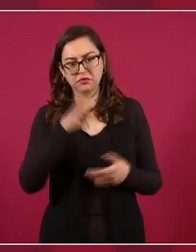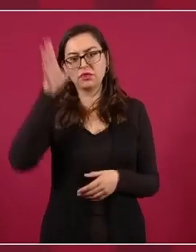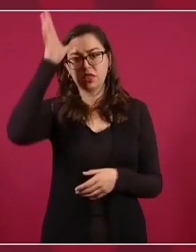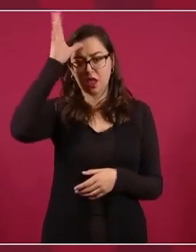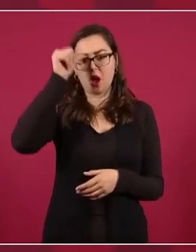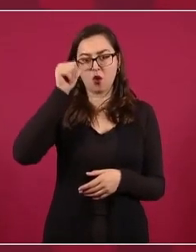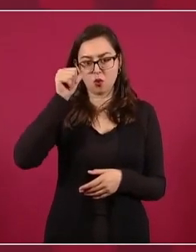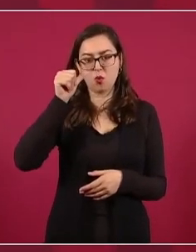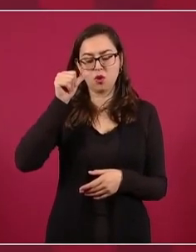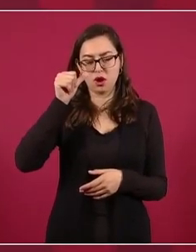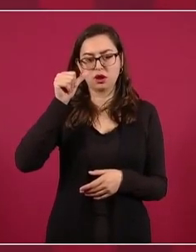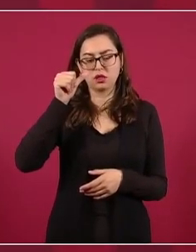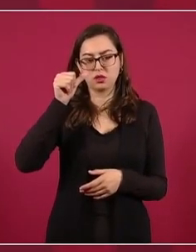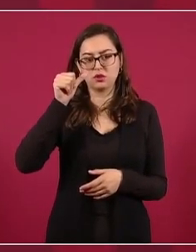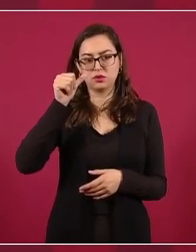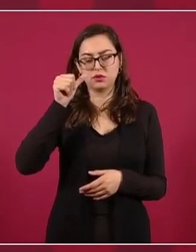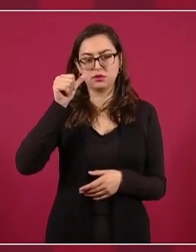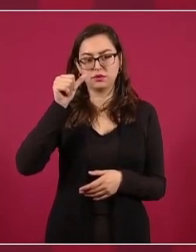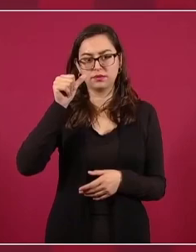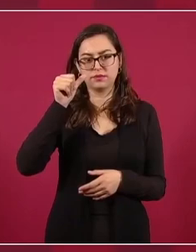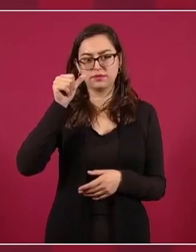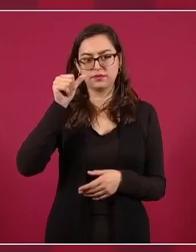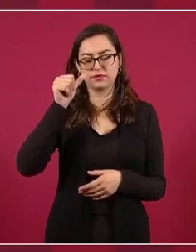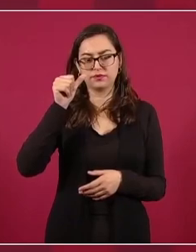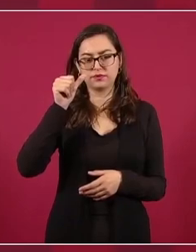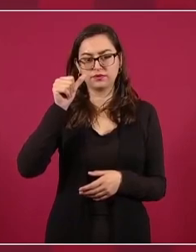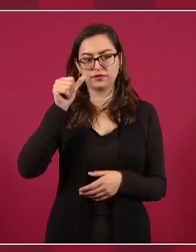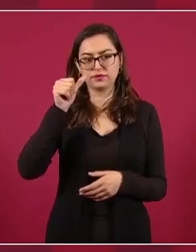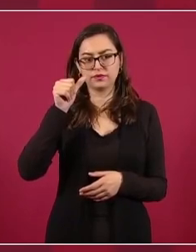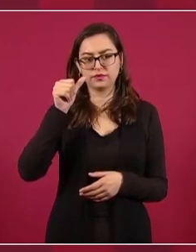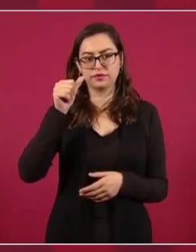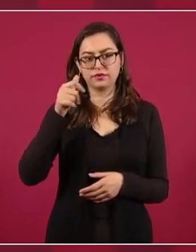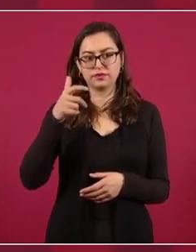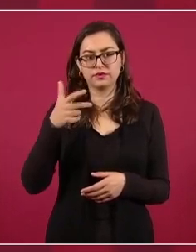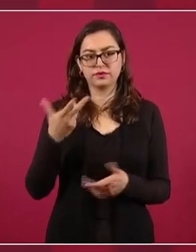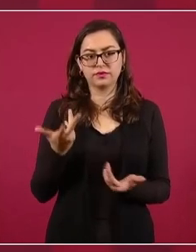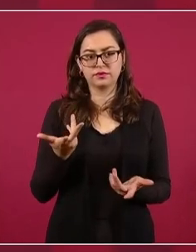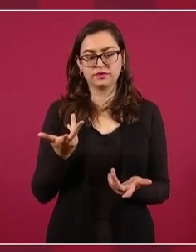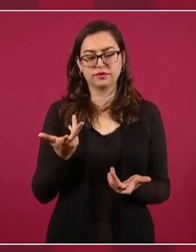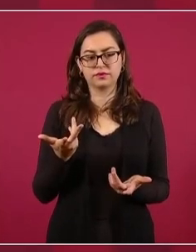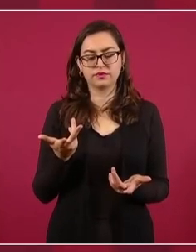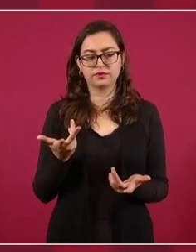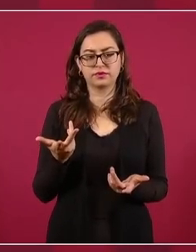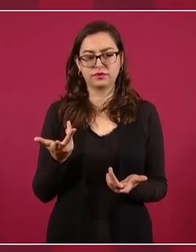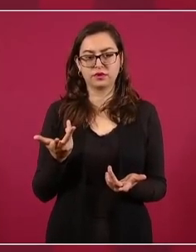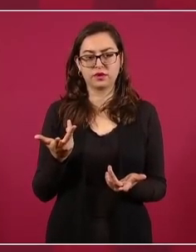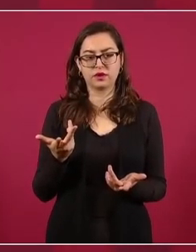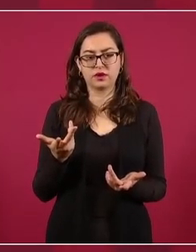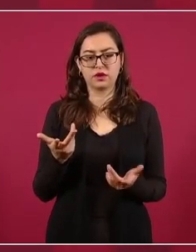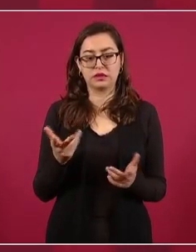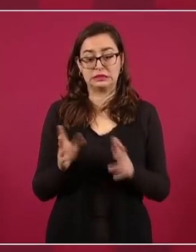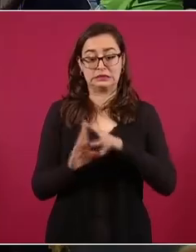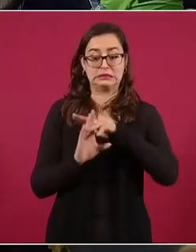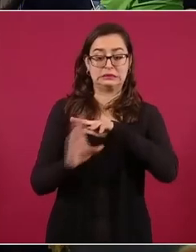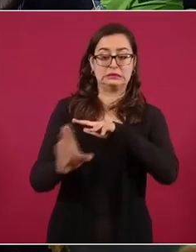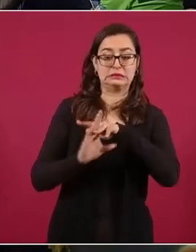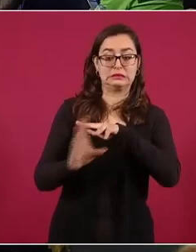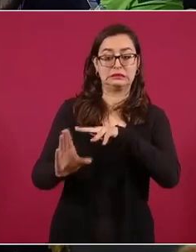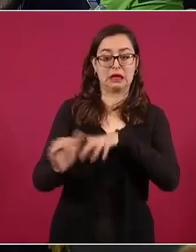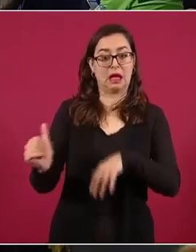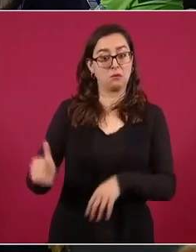no debe utilizarse con propósitos electorales lo migratorio,